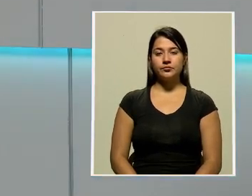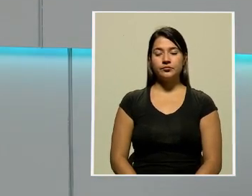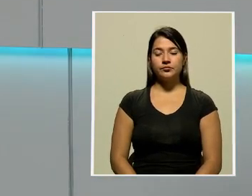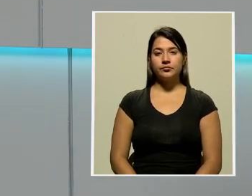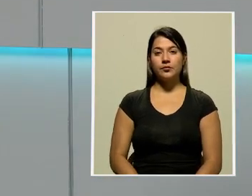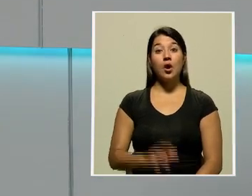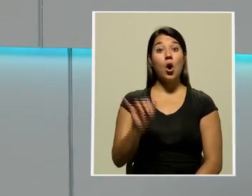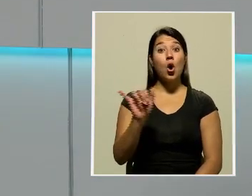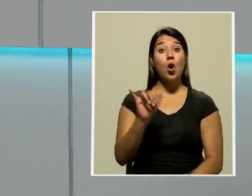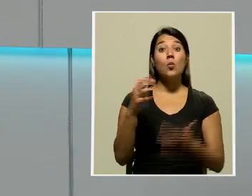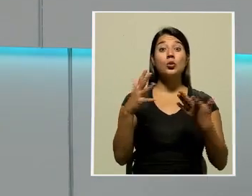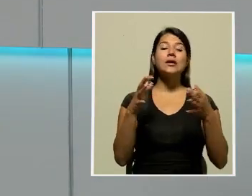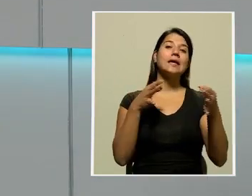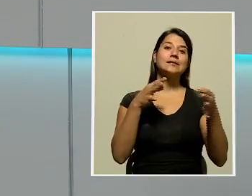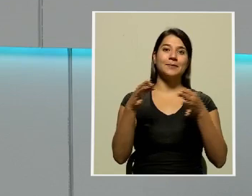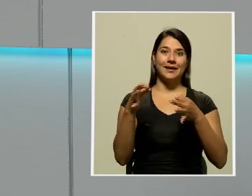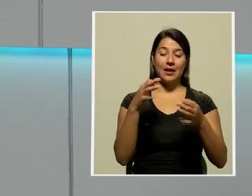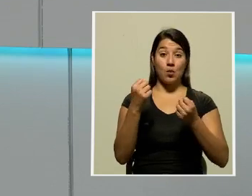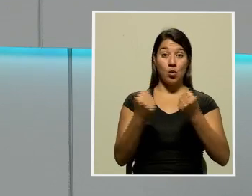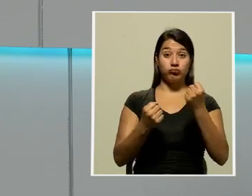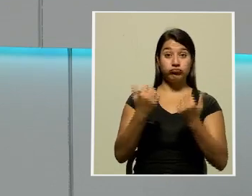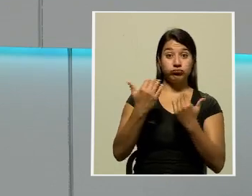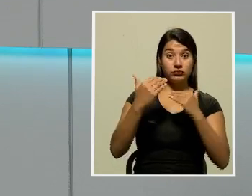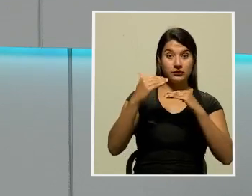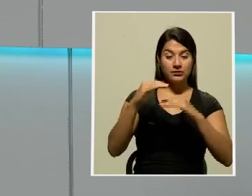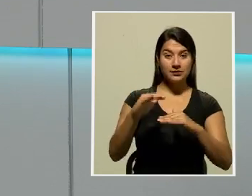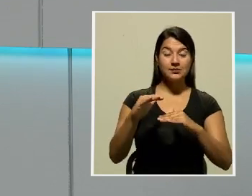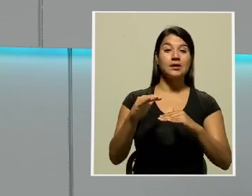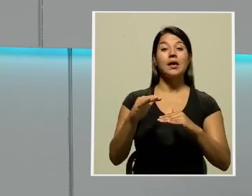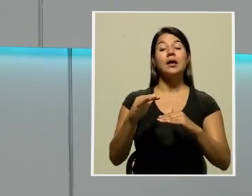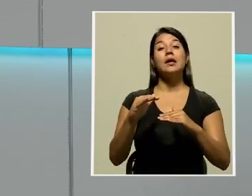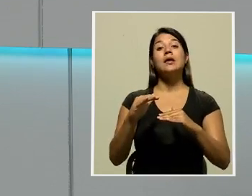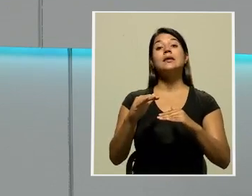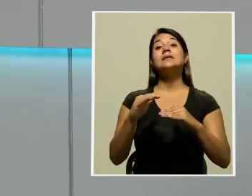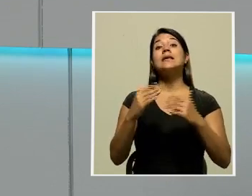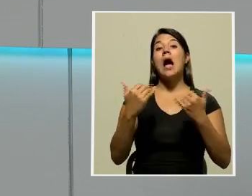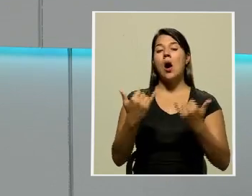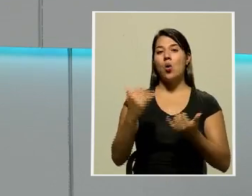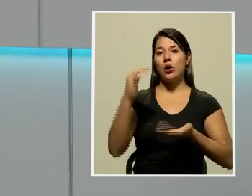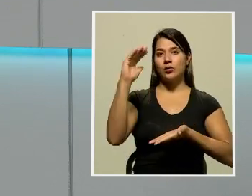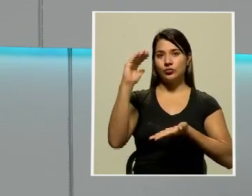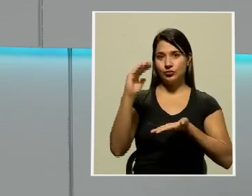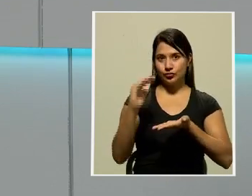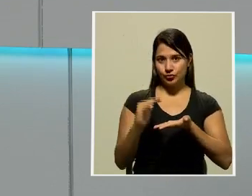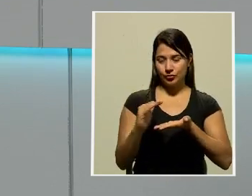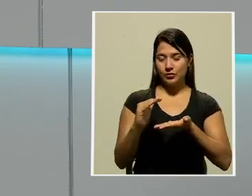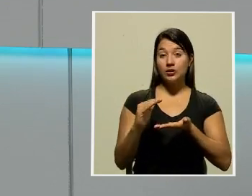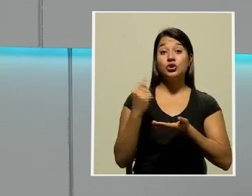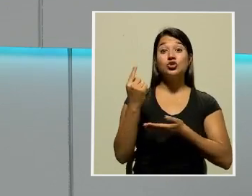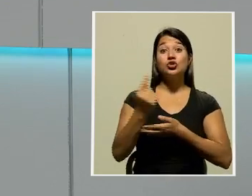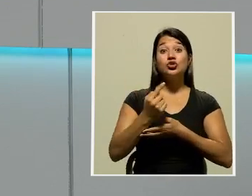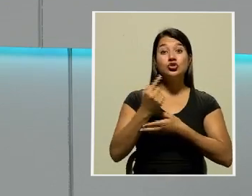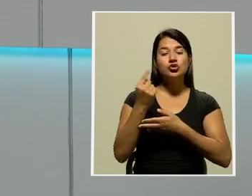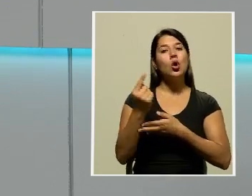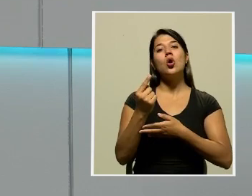Y como lo decíamos, la restricción vehicular sanitaria de placas se reducirá únicamente al casco central de San José a